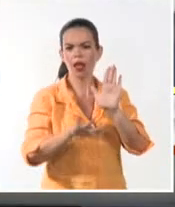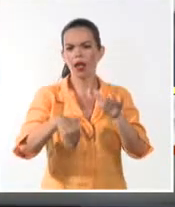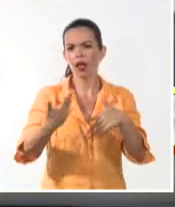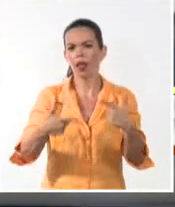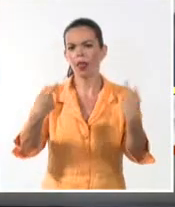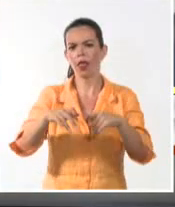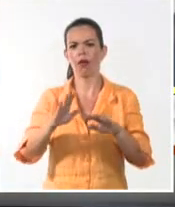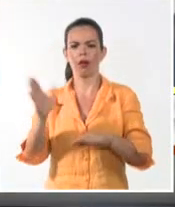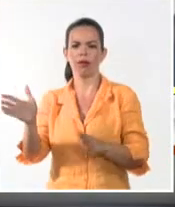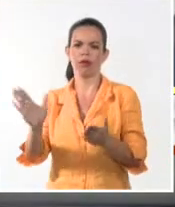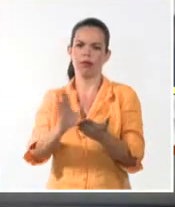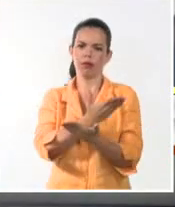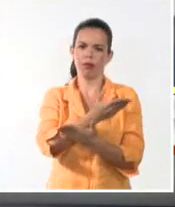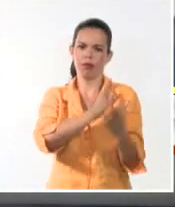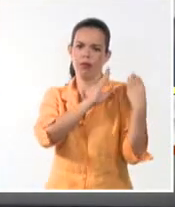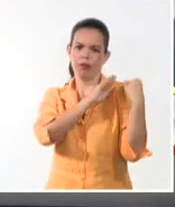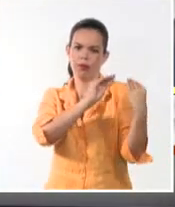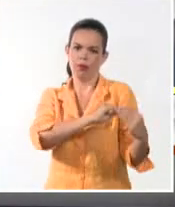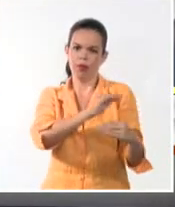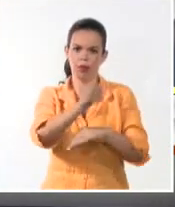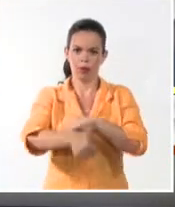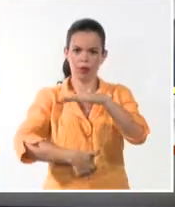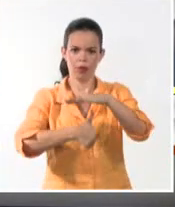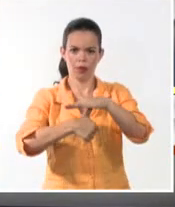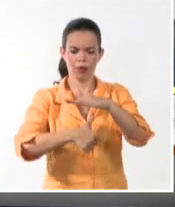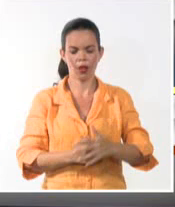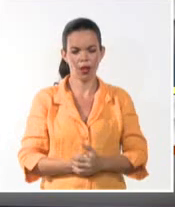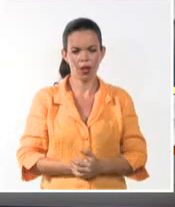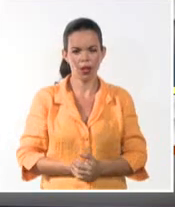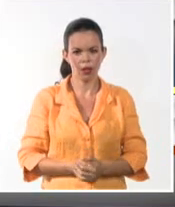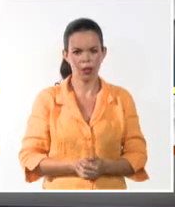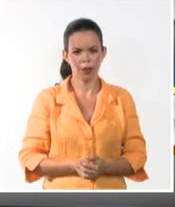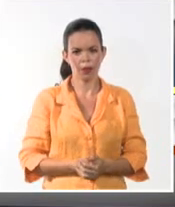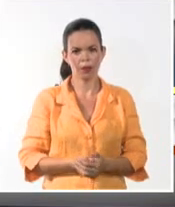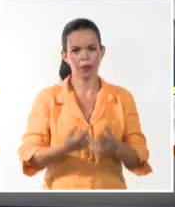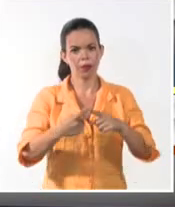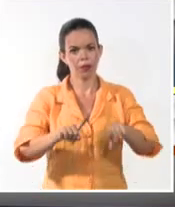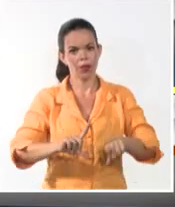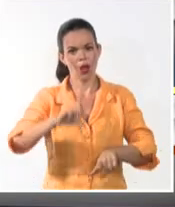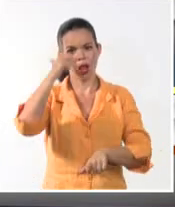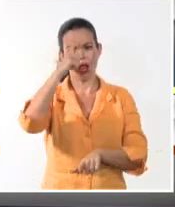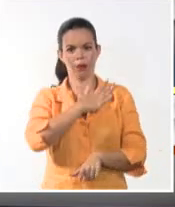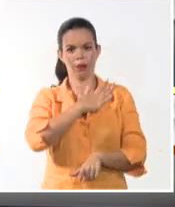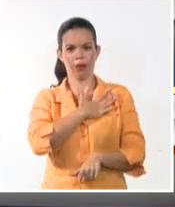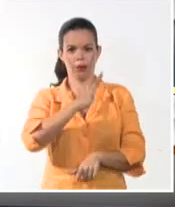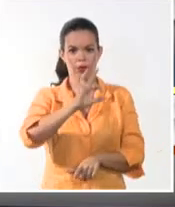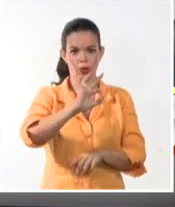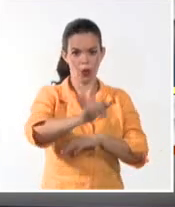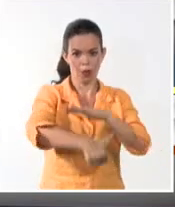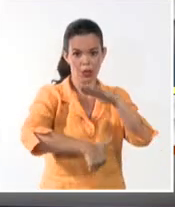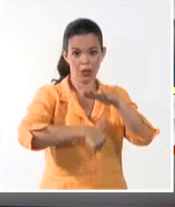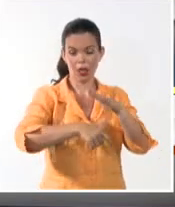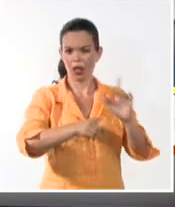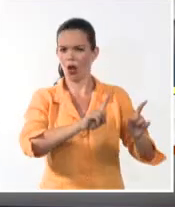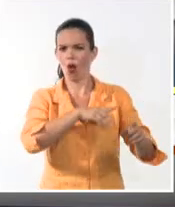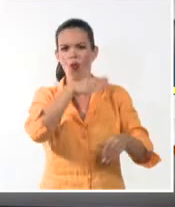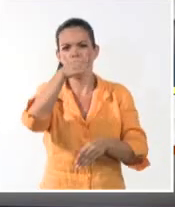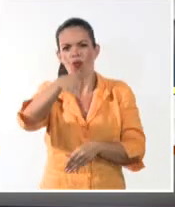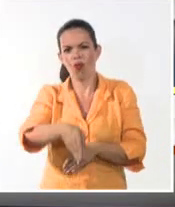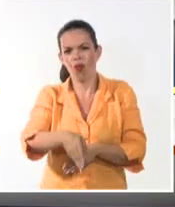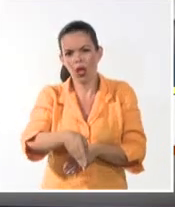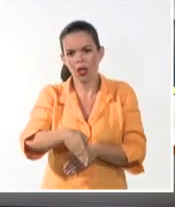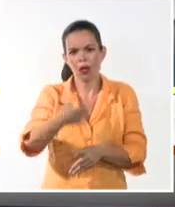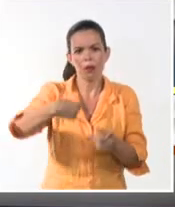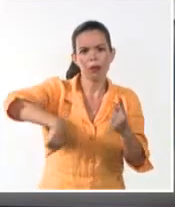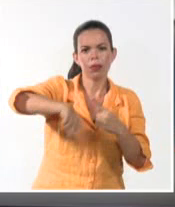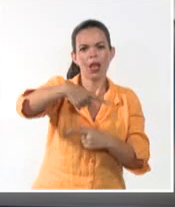mandatario. Por su parte, Lazo no asistió a declarar y designó a un abogado defensor, quien después de presentar las pruebas de